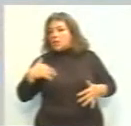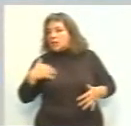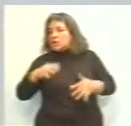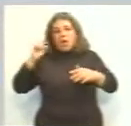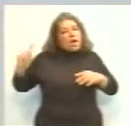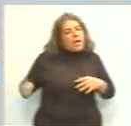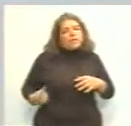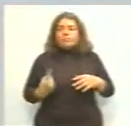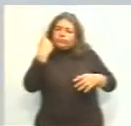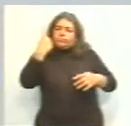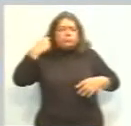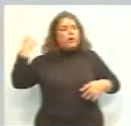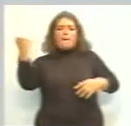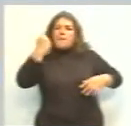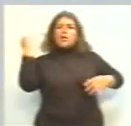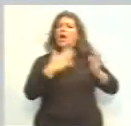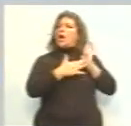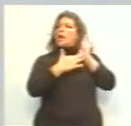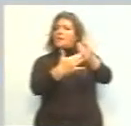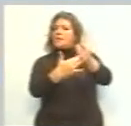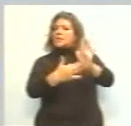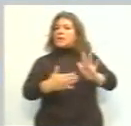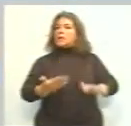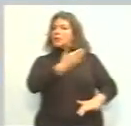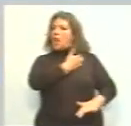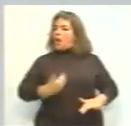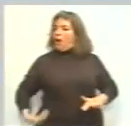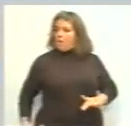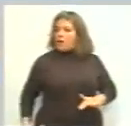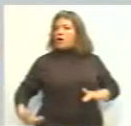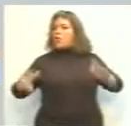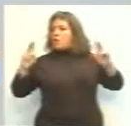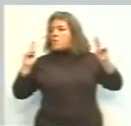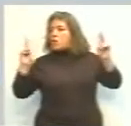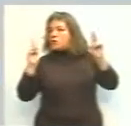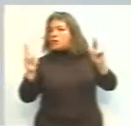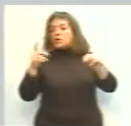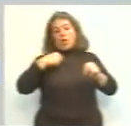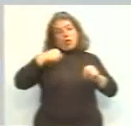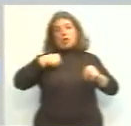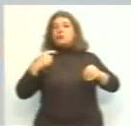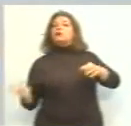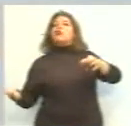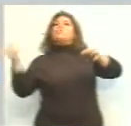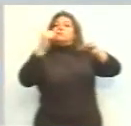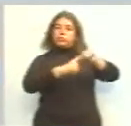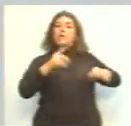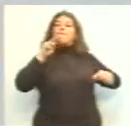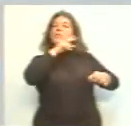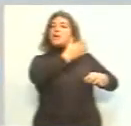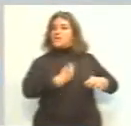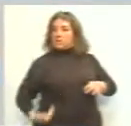representan al bloque federal, al bloque justicialista, de la cual soy vicepresidente.